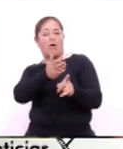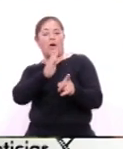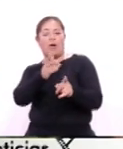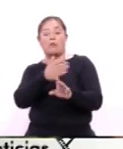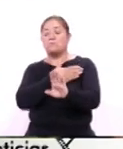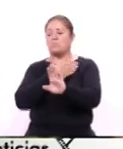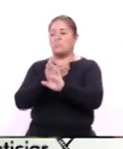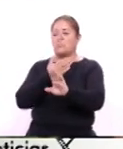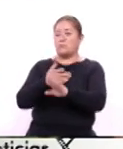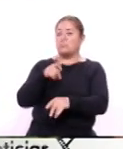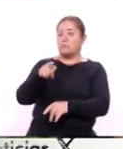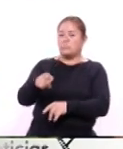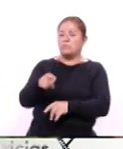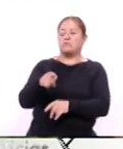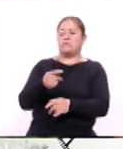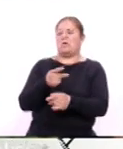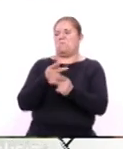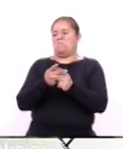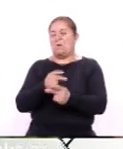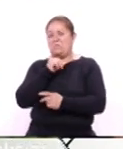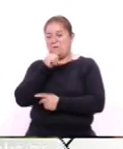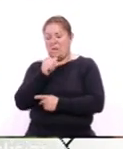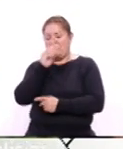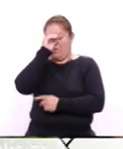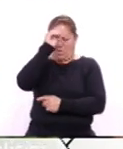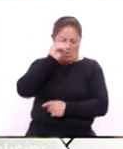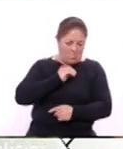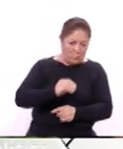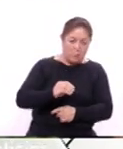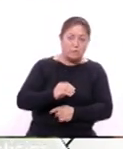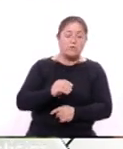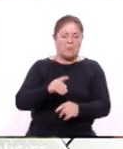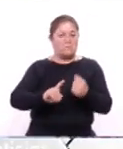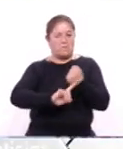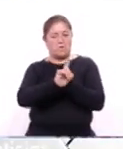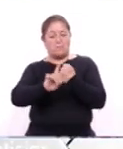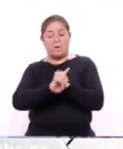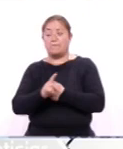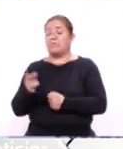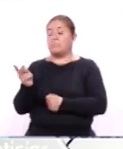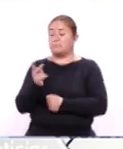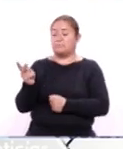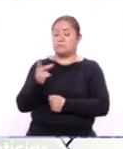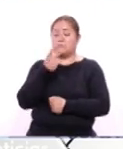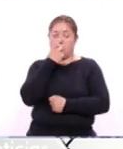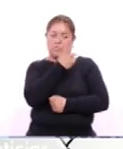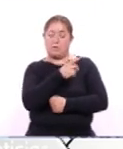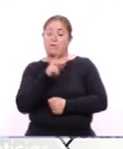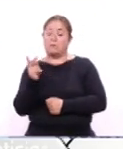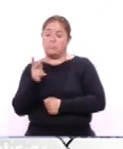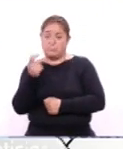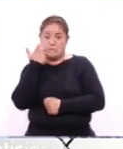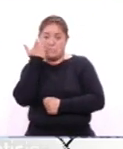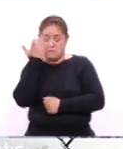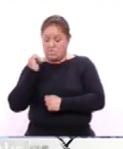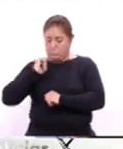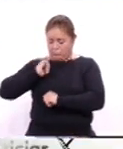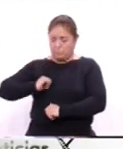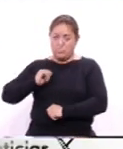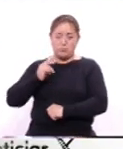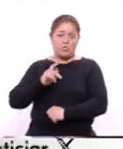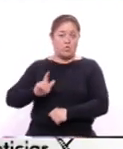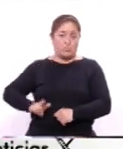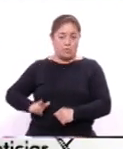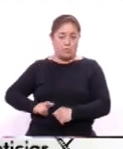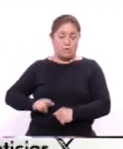a la intolerancia el conflicto o el odio Además ambas instancias indicaron a los aspirantes a ocupar algún cargo público y a los partidos